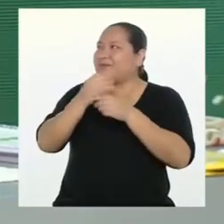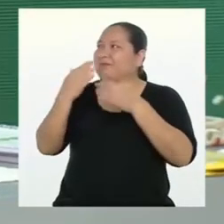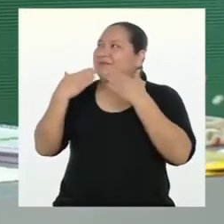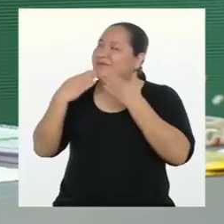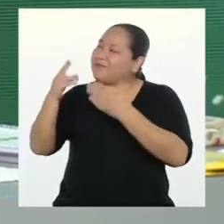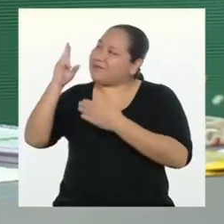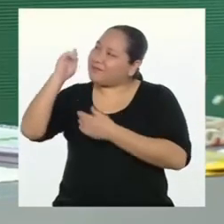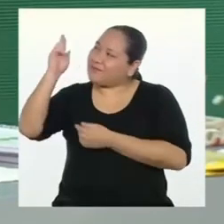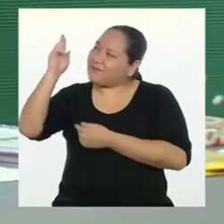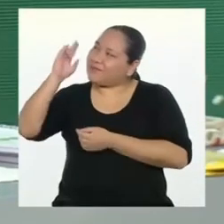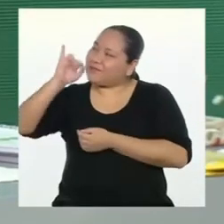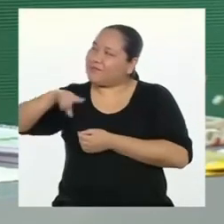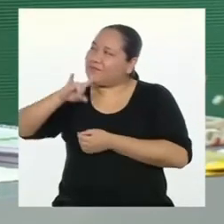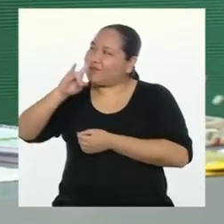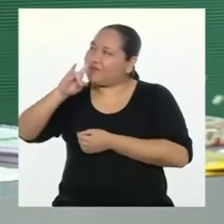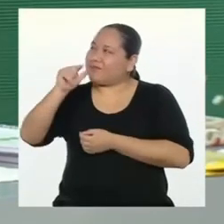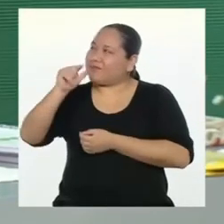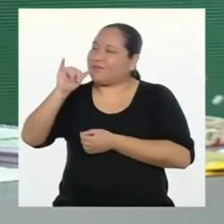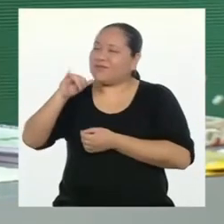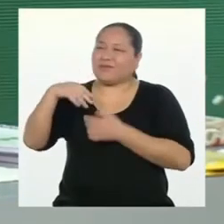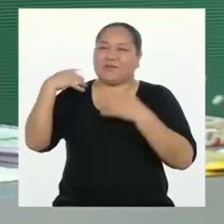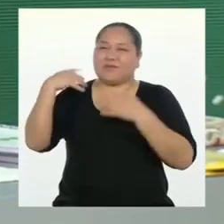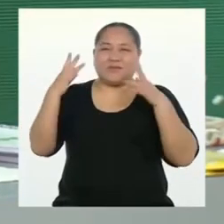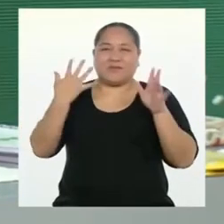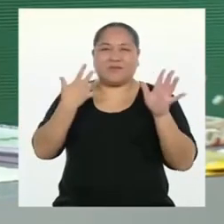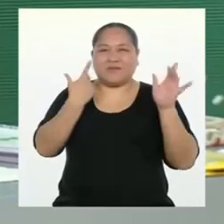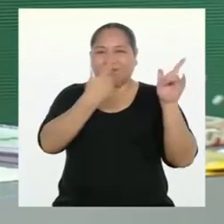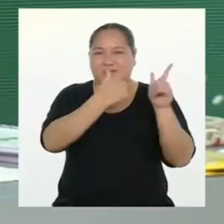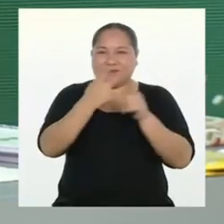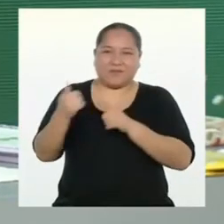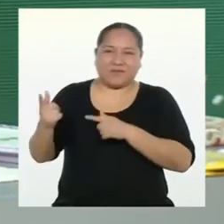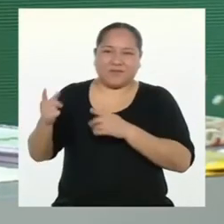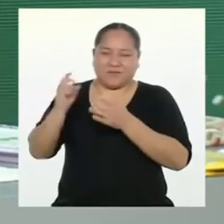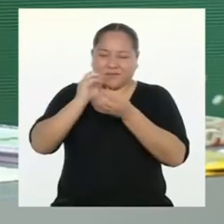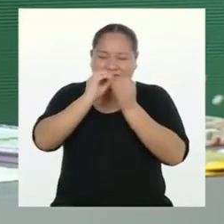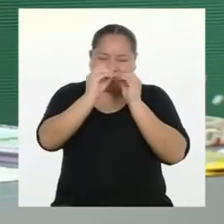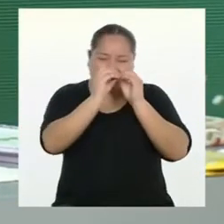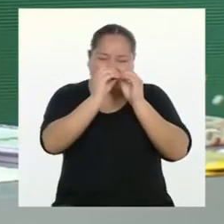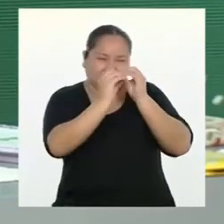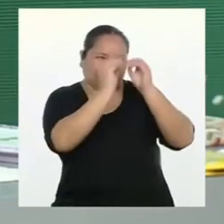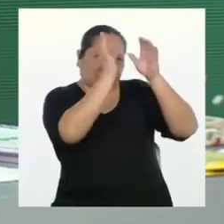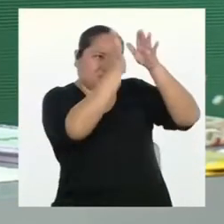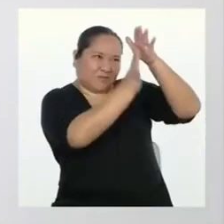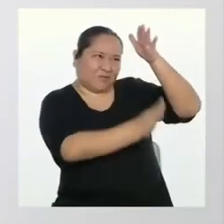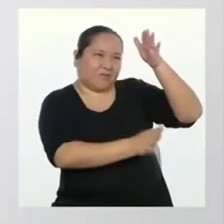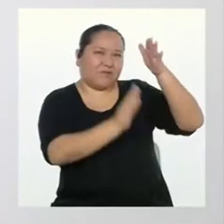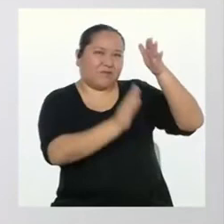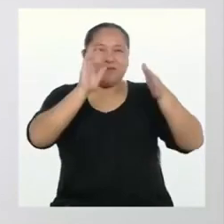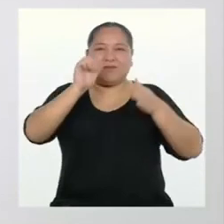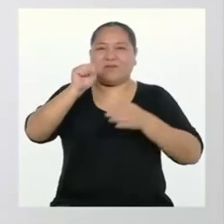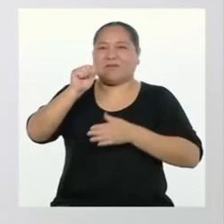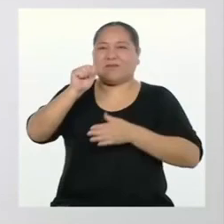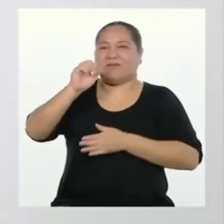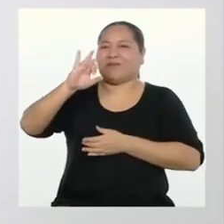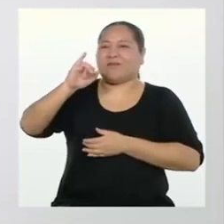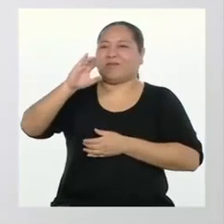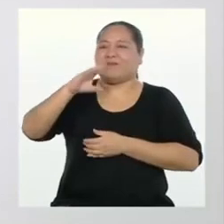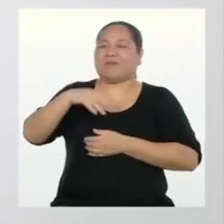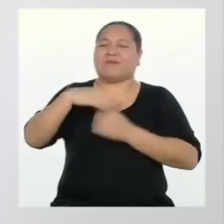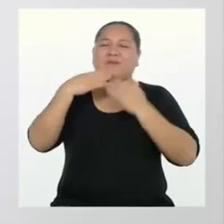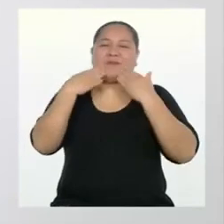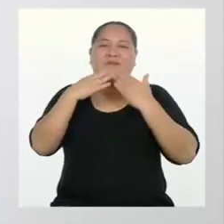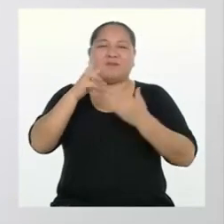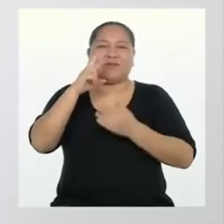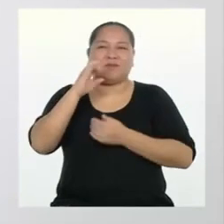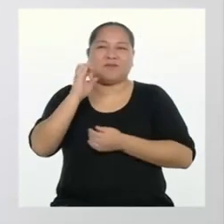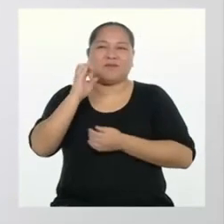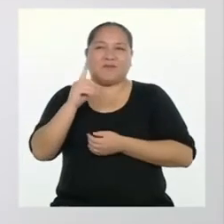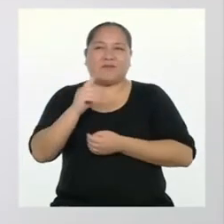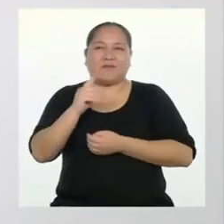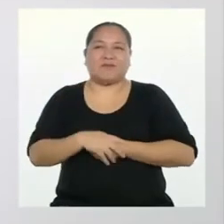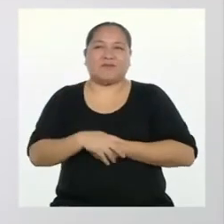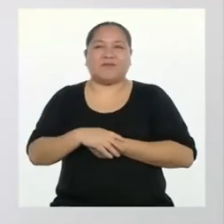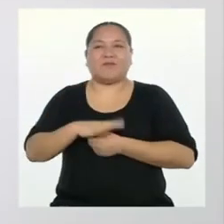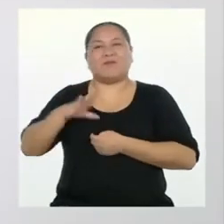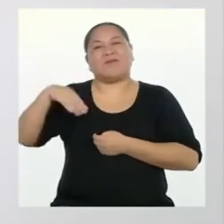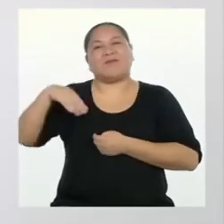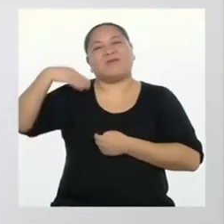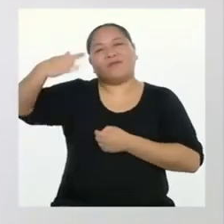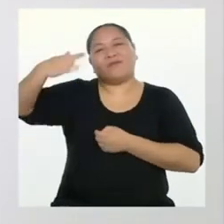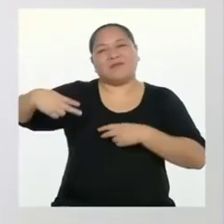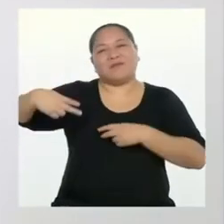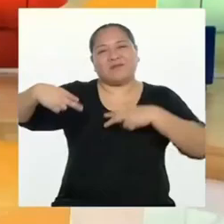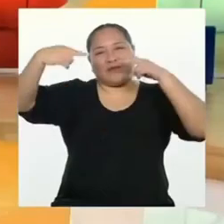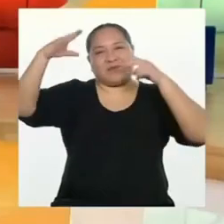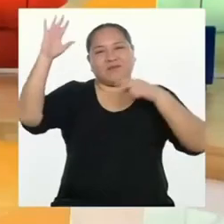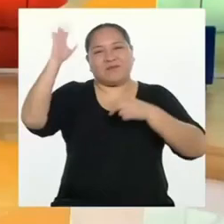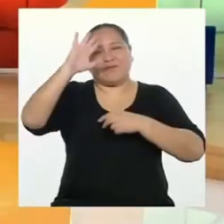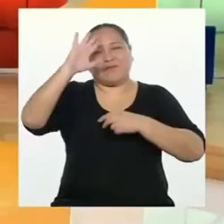Muchas gracias, profesora Julia. Ya estamos más que listos para armar nuestro afiche. Gracias, Rodrigo. Hasta